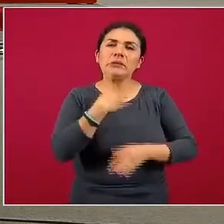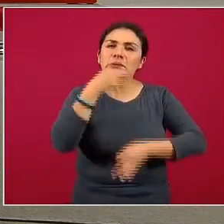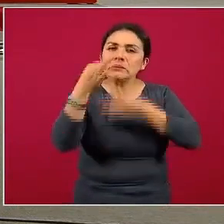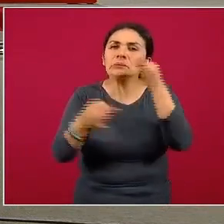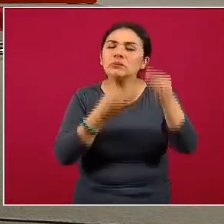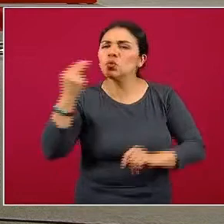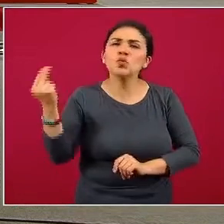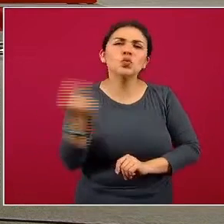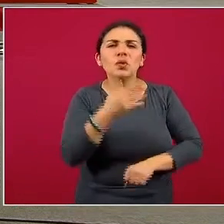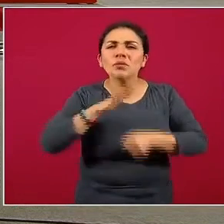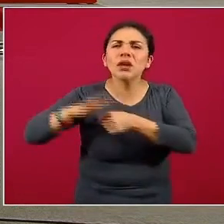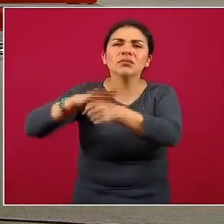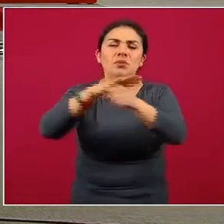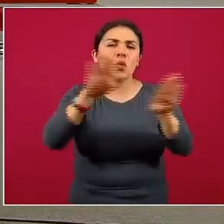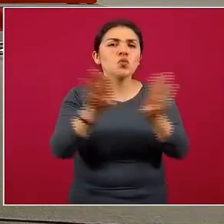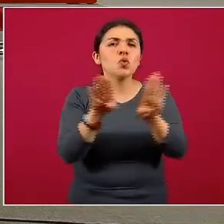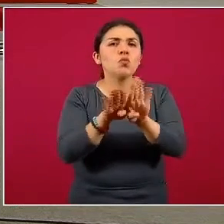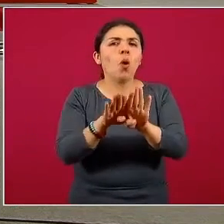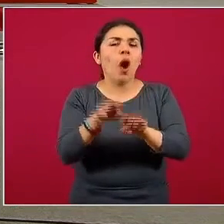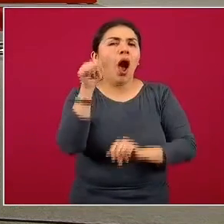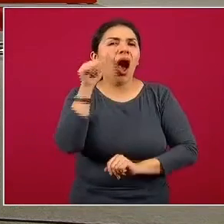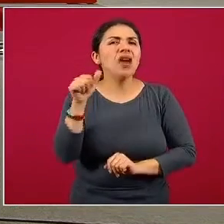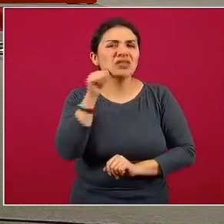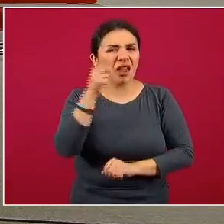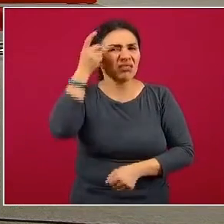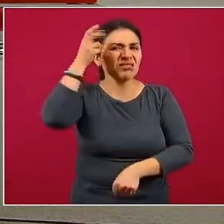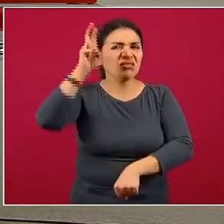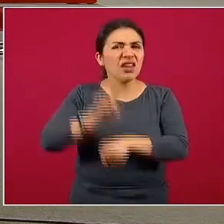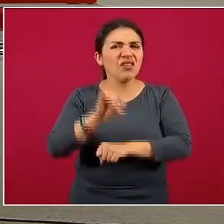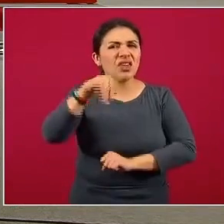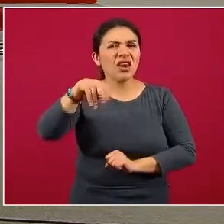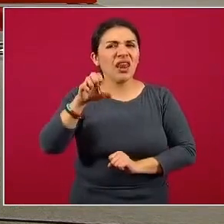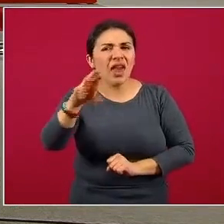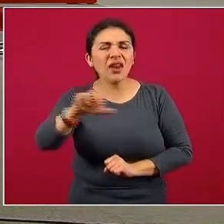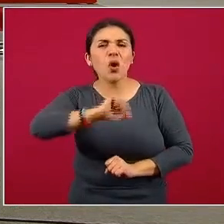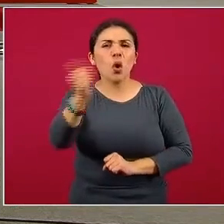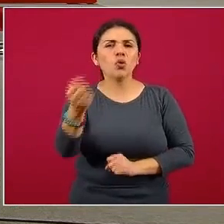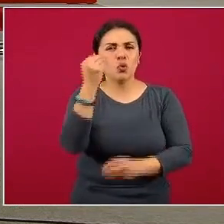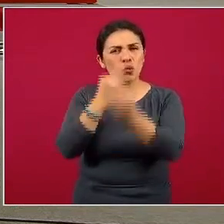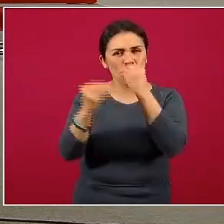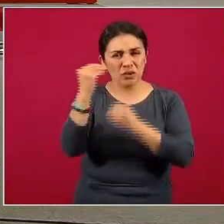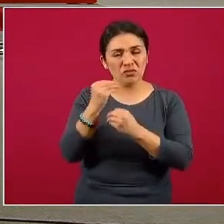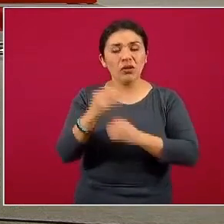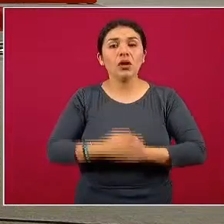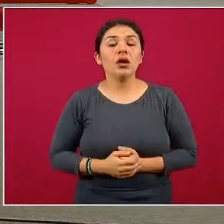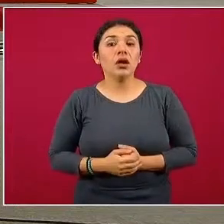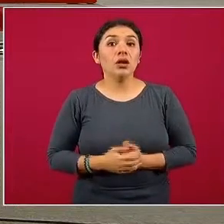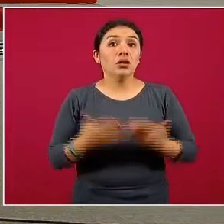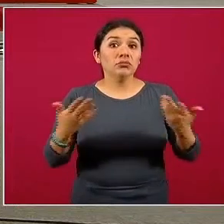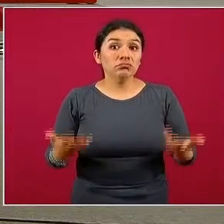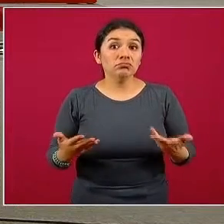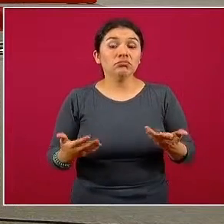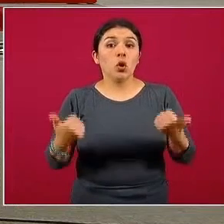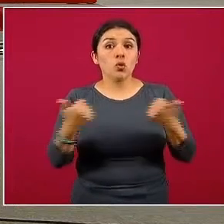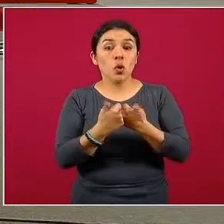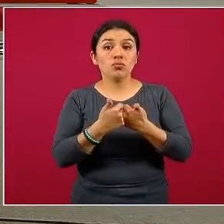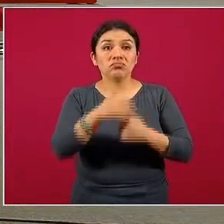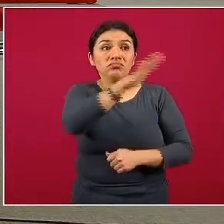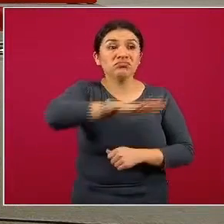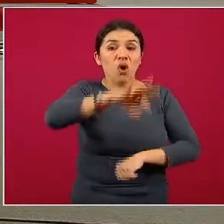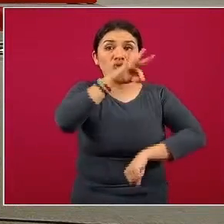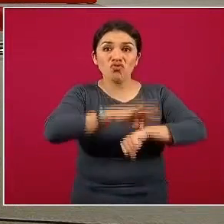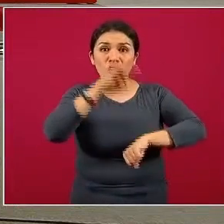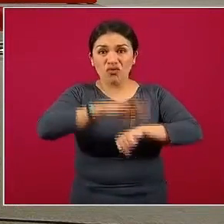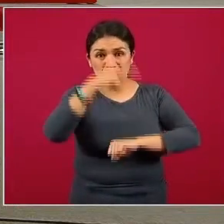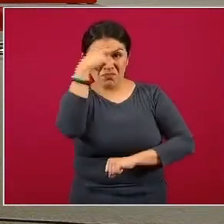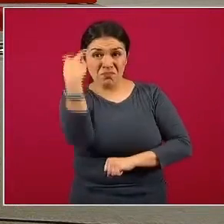urgentes, como el que hicieron ayer los directores del INER y de Nutrición, a nombre de la Comunidad Médica